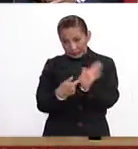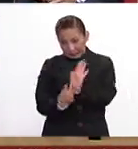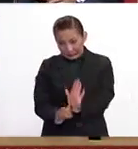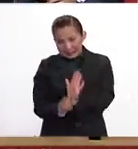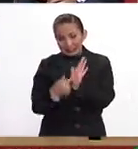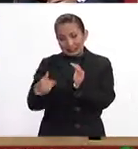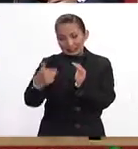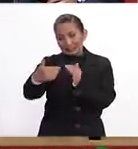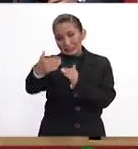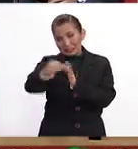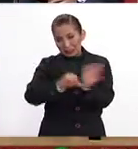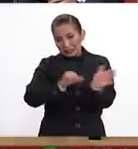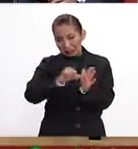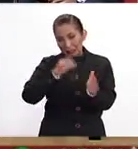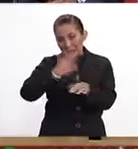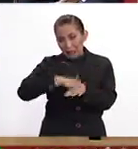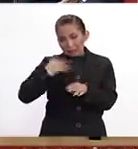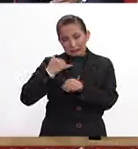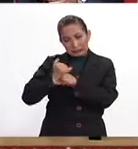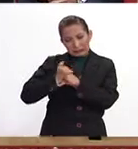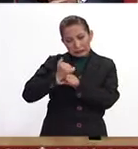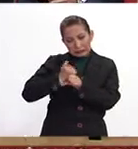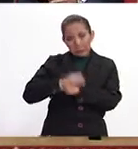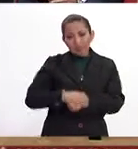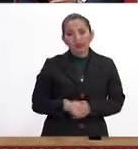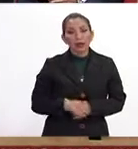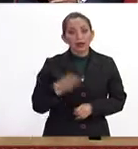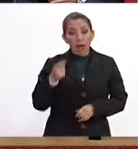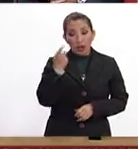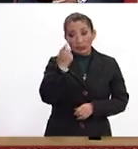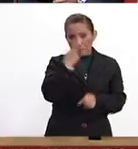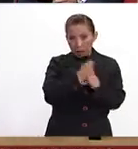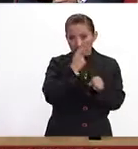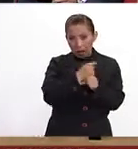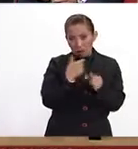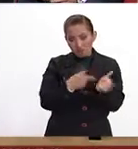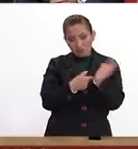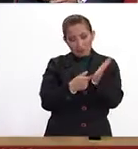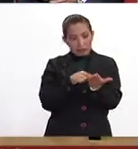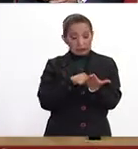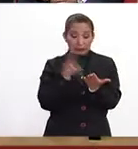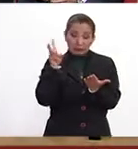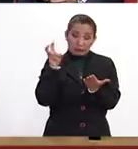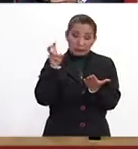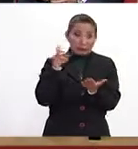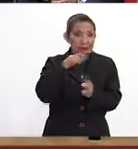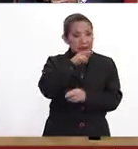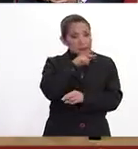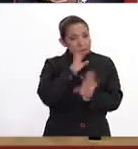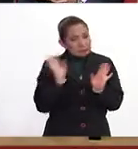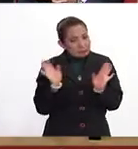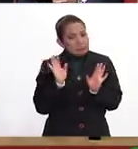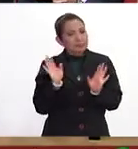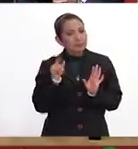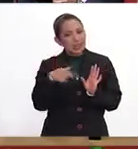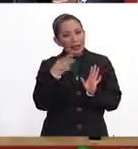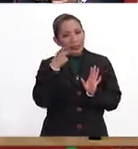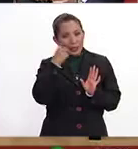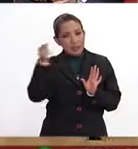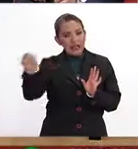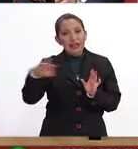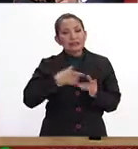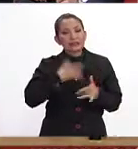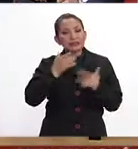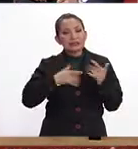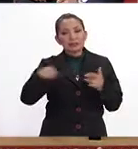En los siguientes meses yo creo que le vamos a dar seguimiento, pero este es un tema que me parece que es... Nada, que habla mucho de